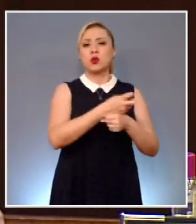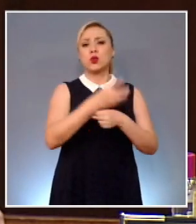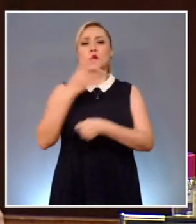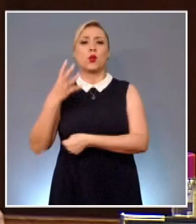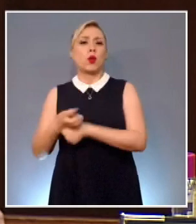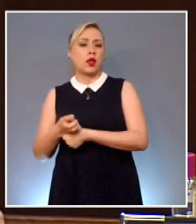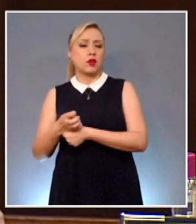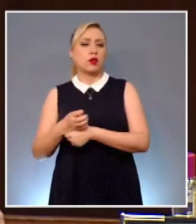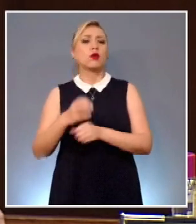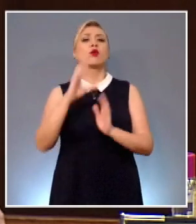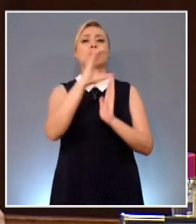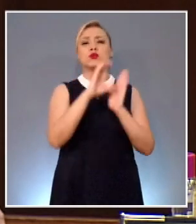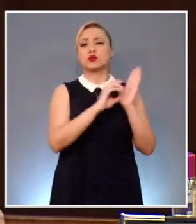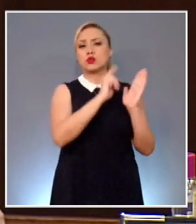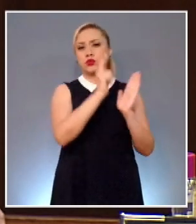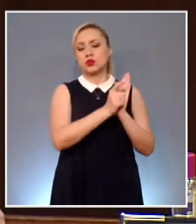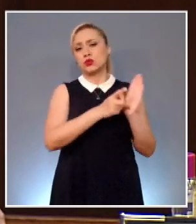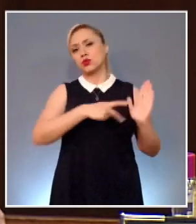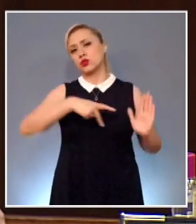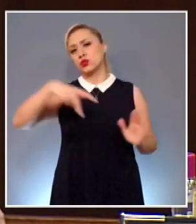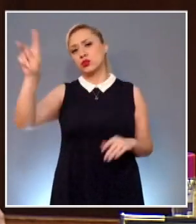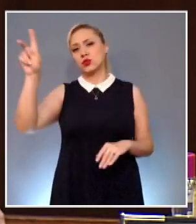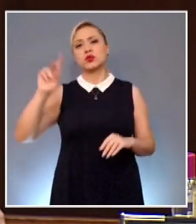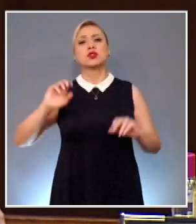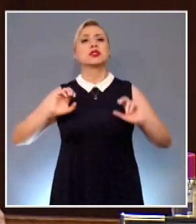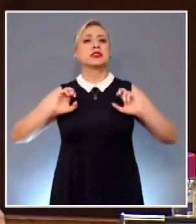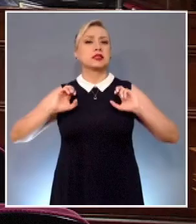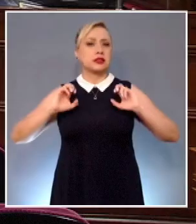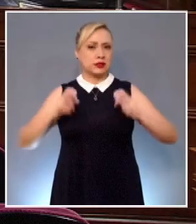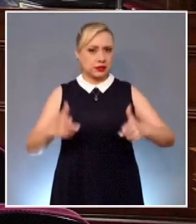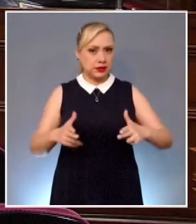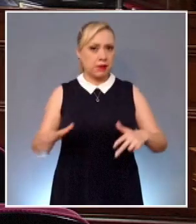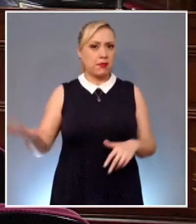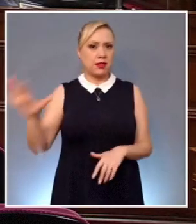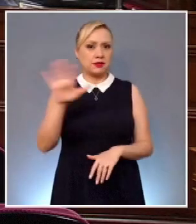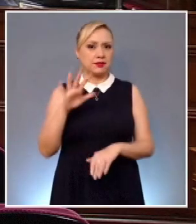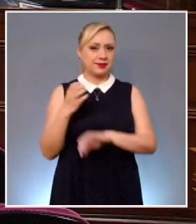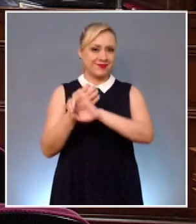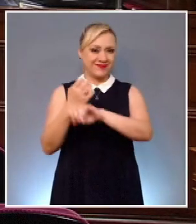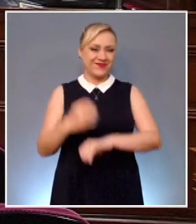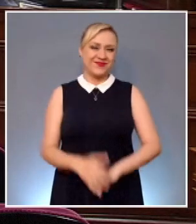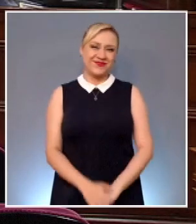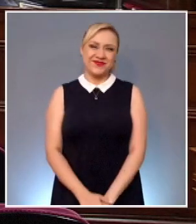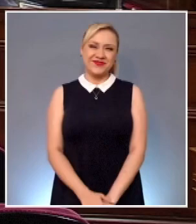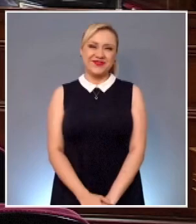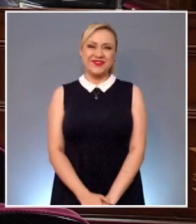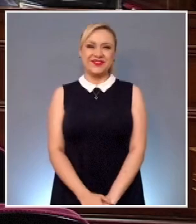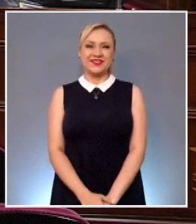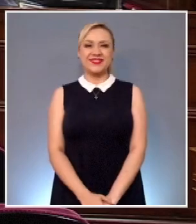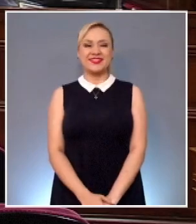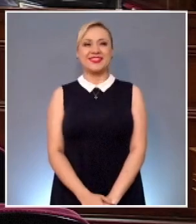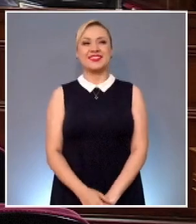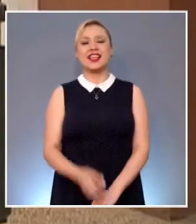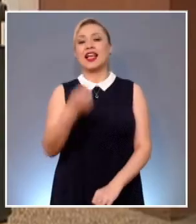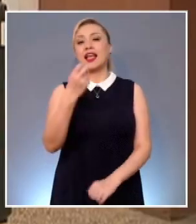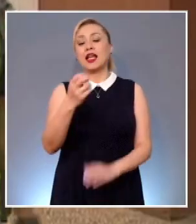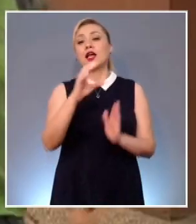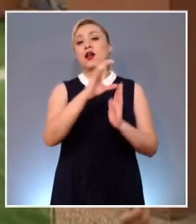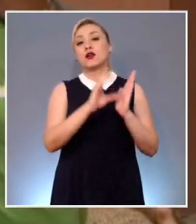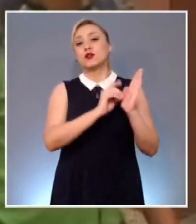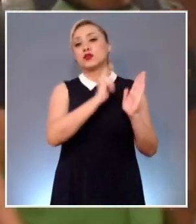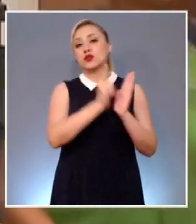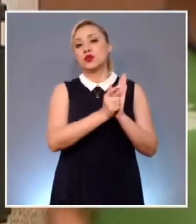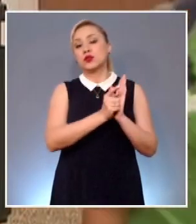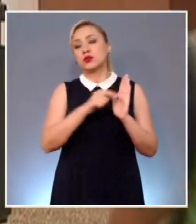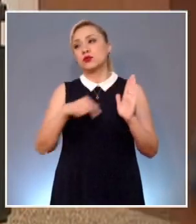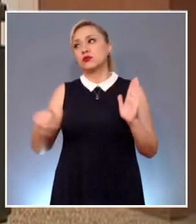Constitución Política del Estado Libre y Soberano de Chiapas. El Pleno determinó que la Constitución Federal no prevé